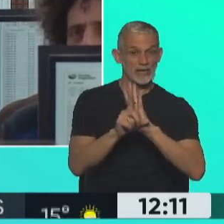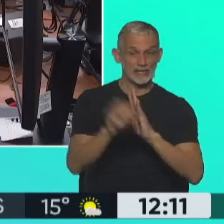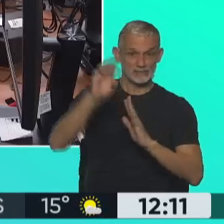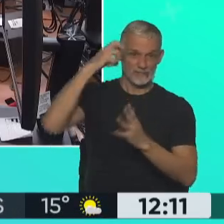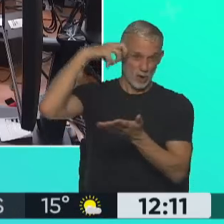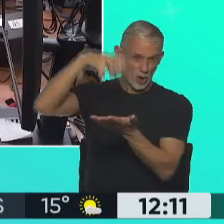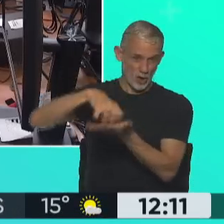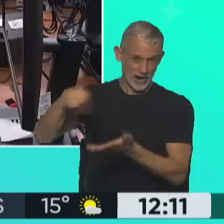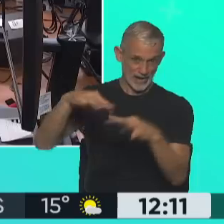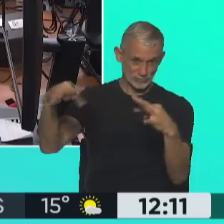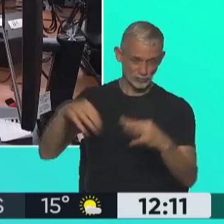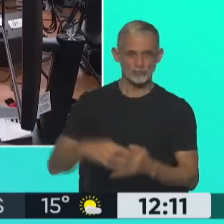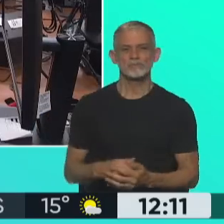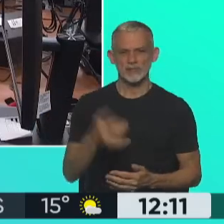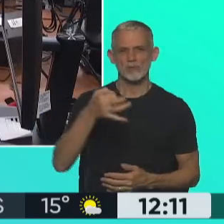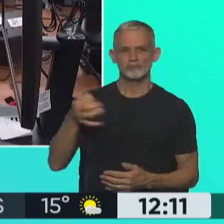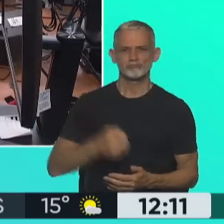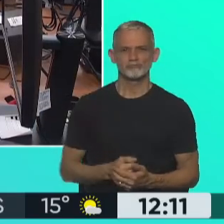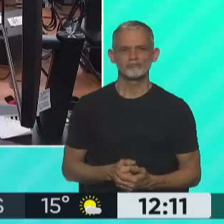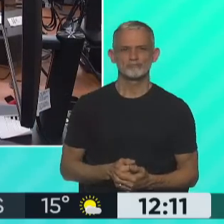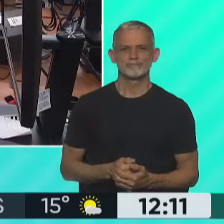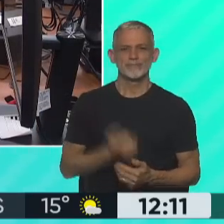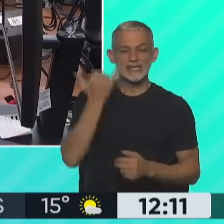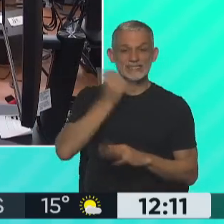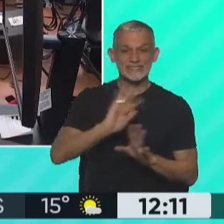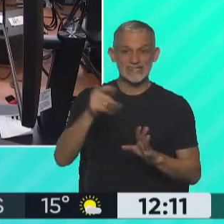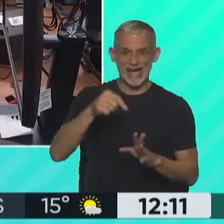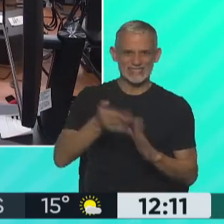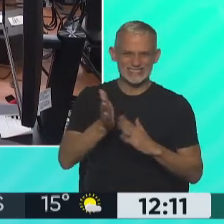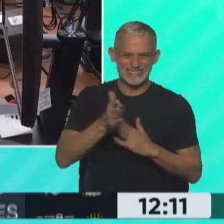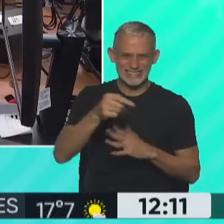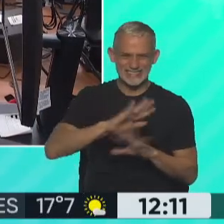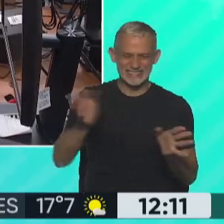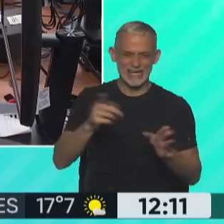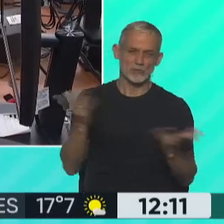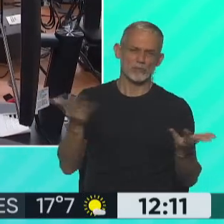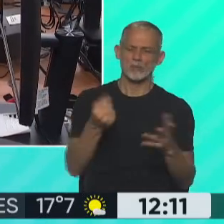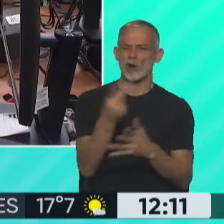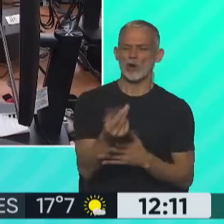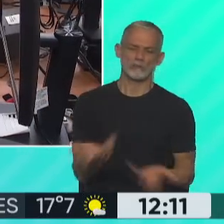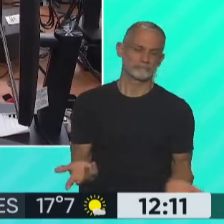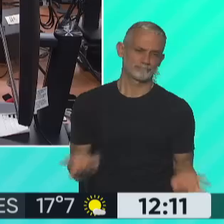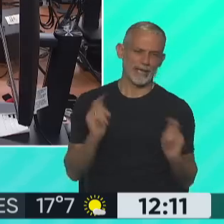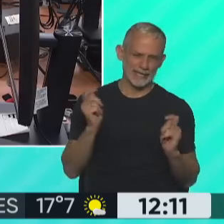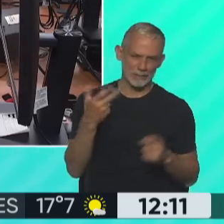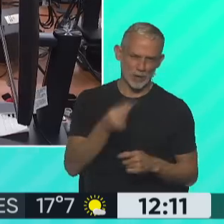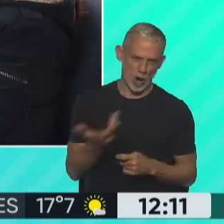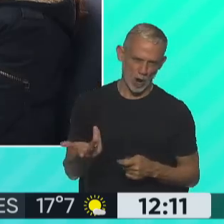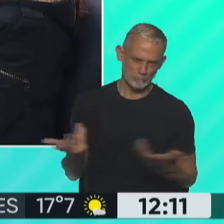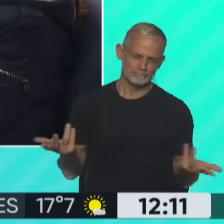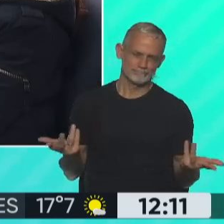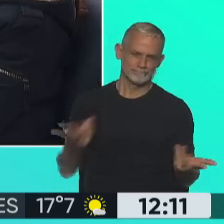Congreso Nacional. Tal cual, sí, pero bueno, ya sale esto. ver, yo creo que nadie se va a oponer, nadie